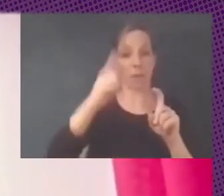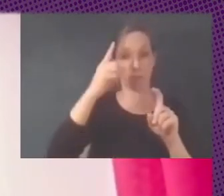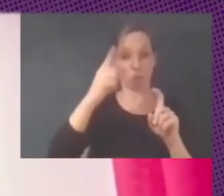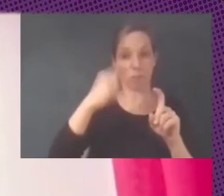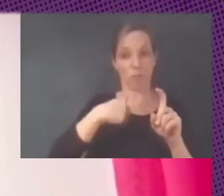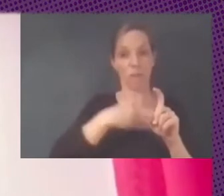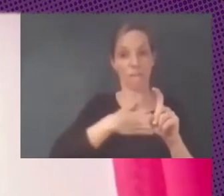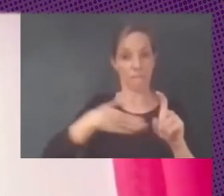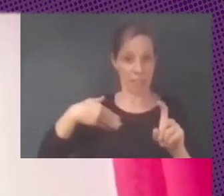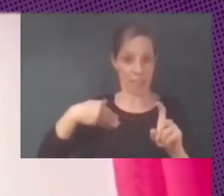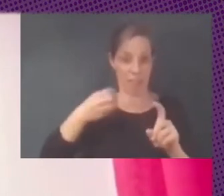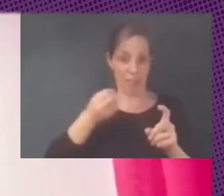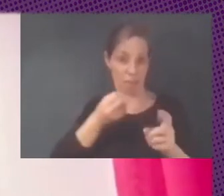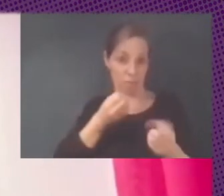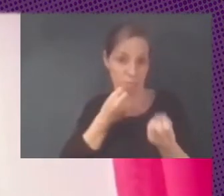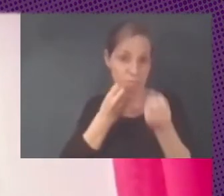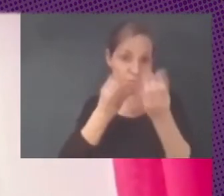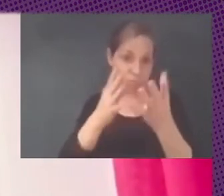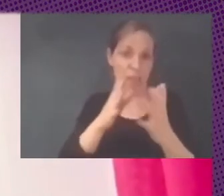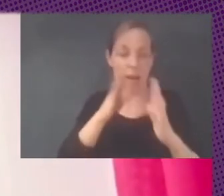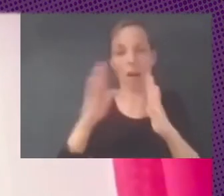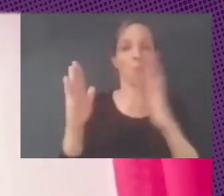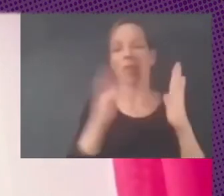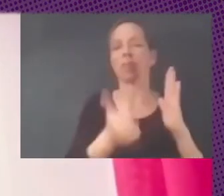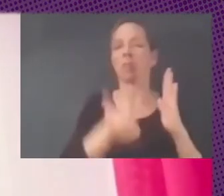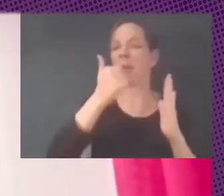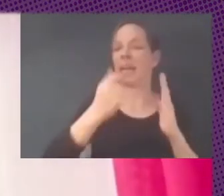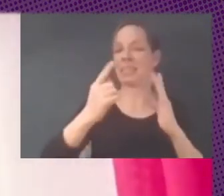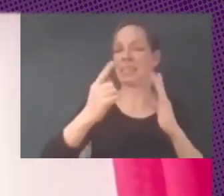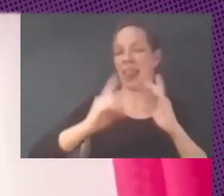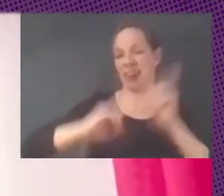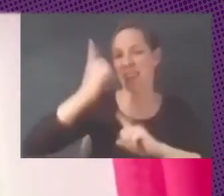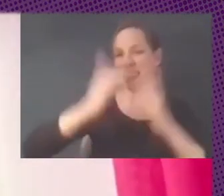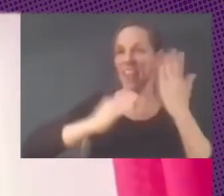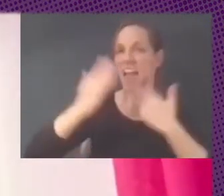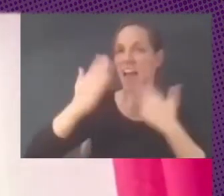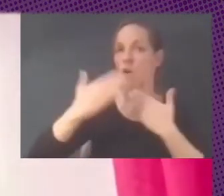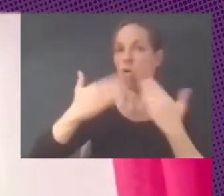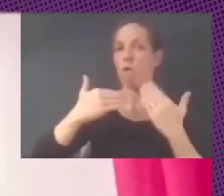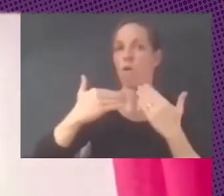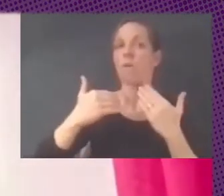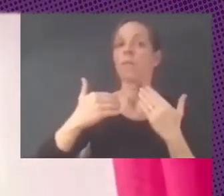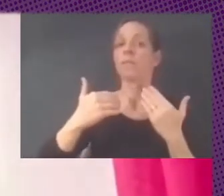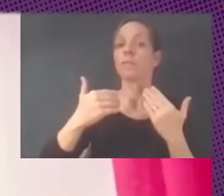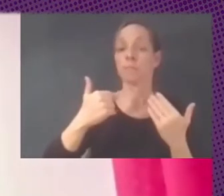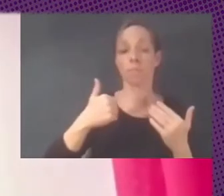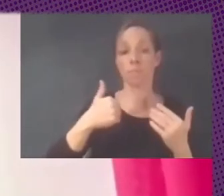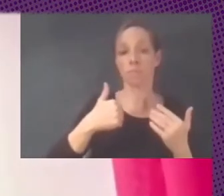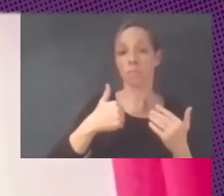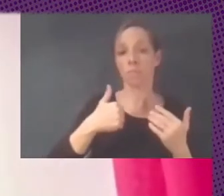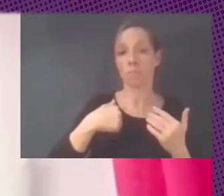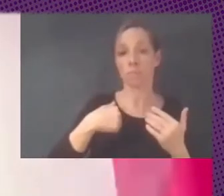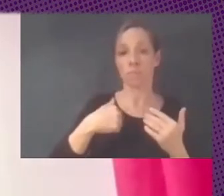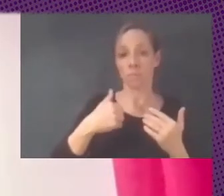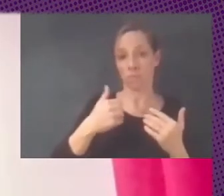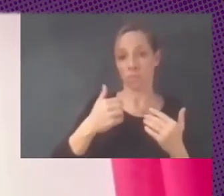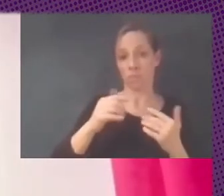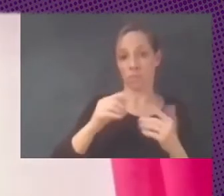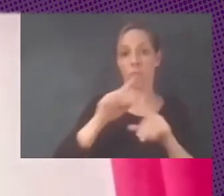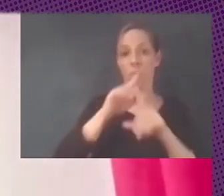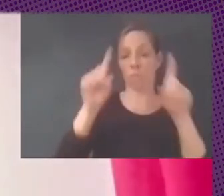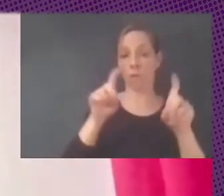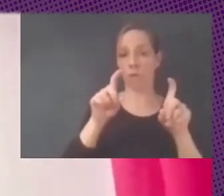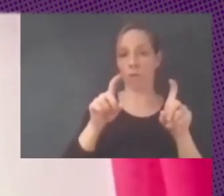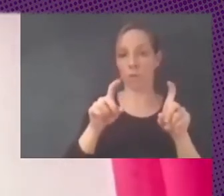conversatorio para ahora la parte más de diálogo en la que ya doy por tomar tu palabra sobre por qué